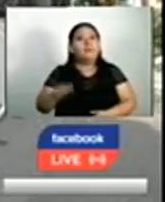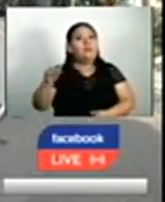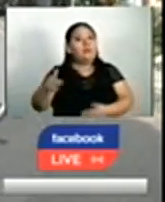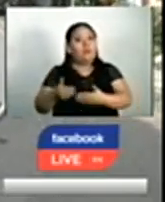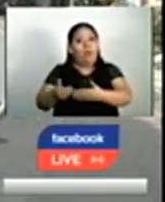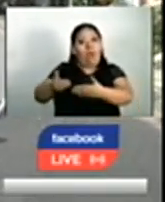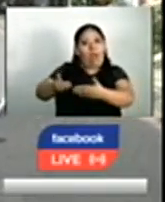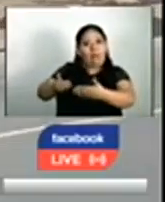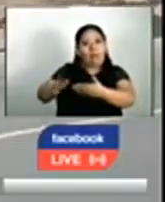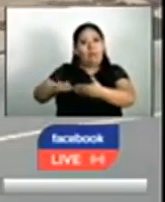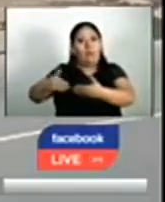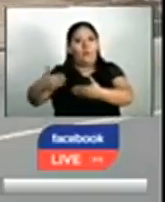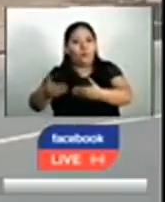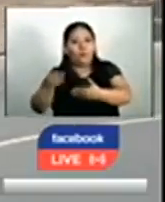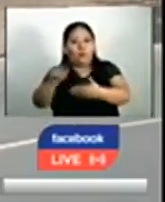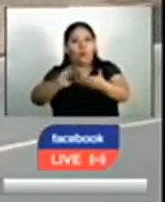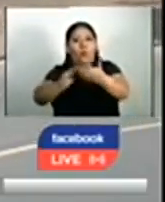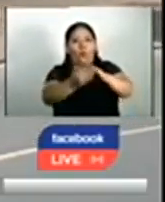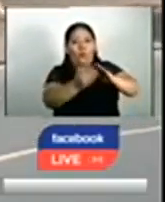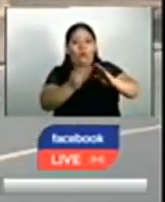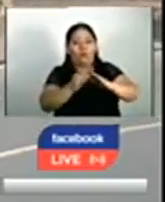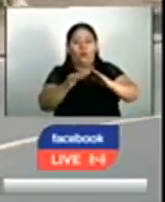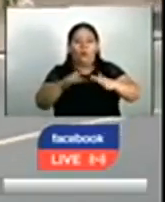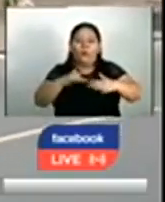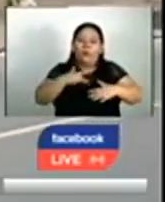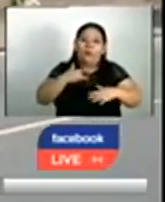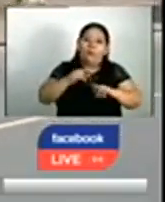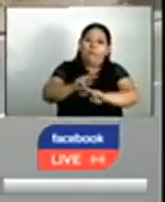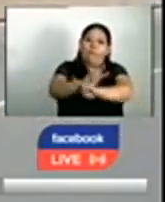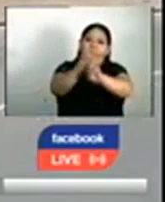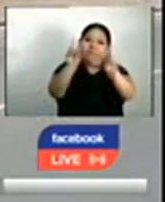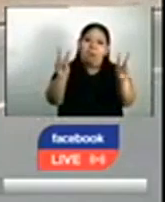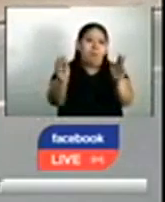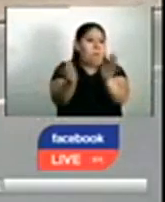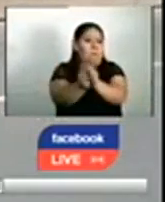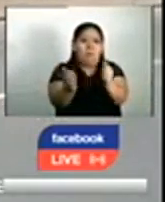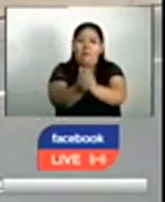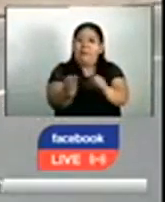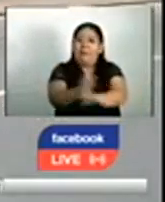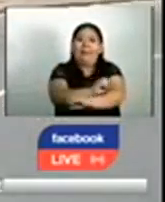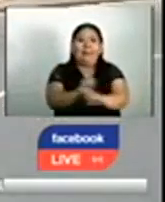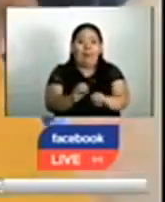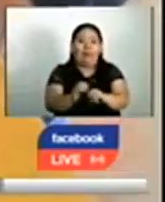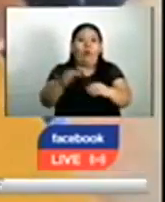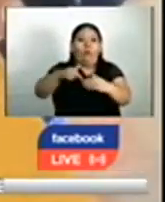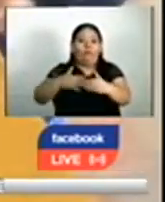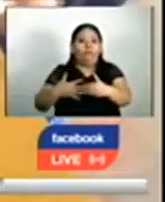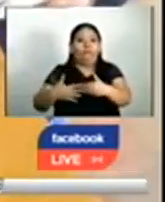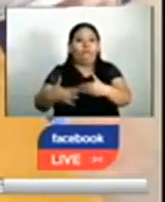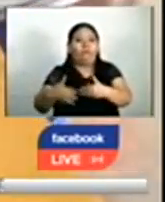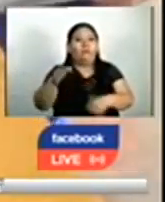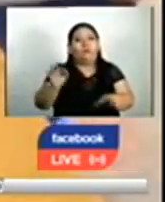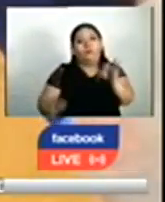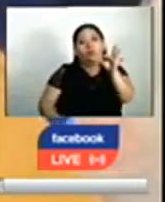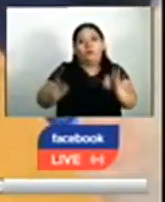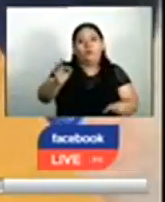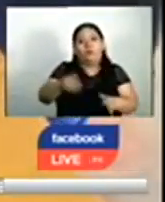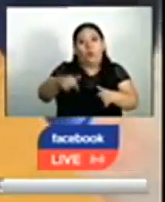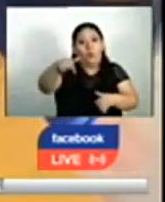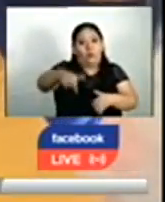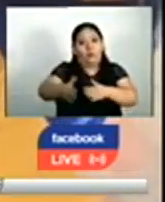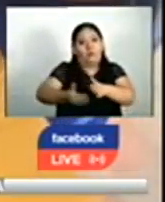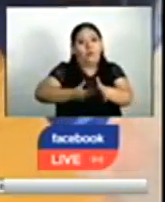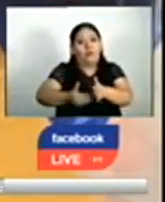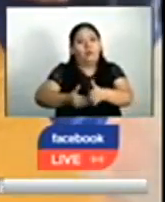antes y un después en una comunidad que empezaba a vivir en paz y sin ningún tipo de delito en la zona. La audiencia inicial contra los militares